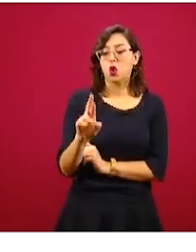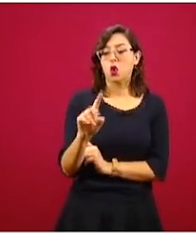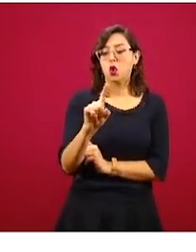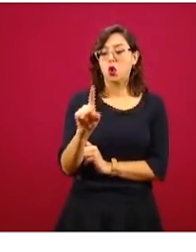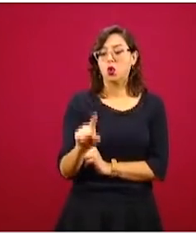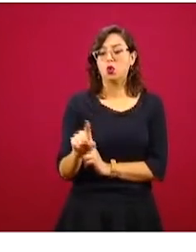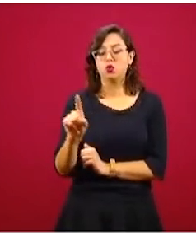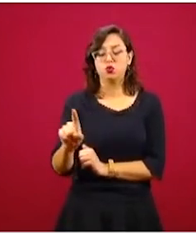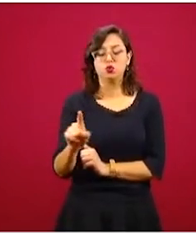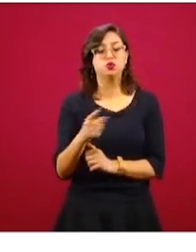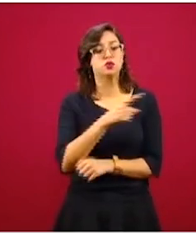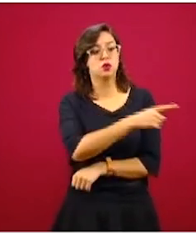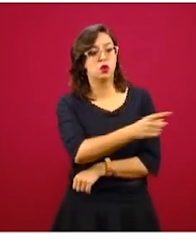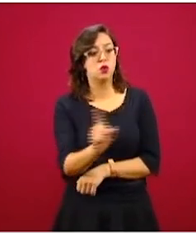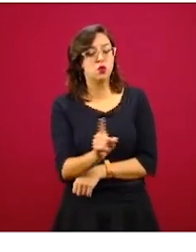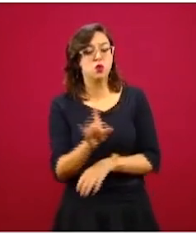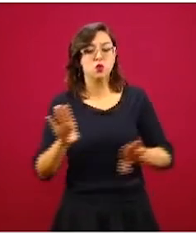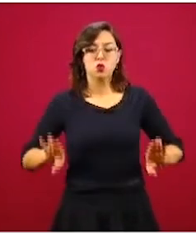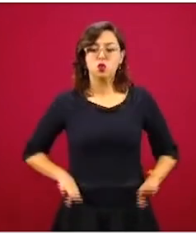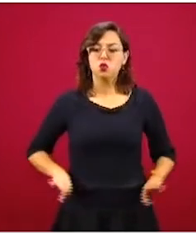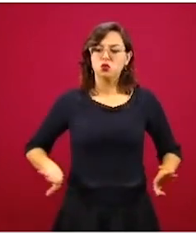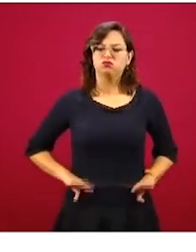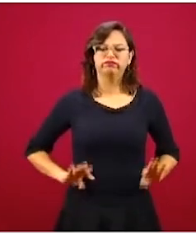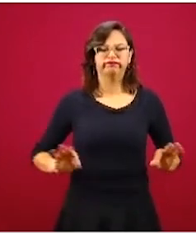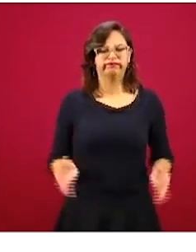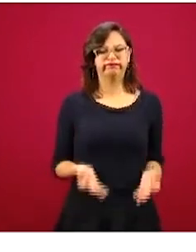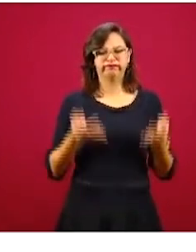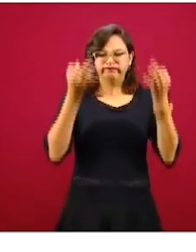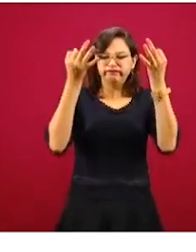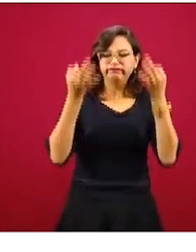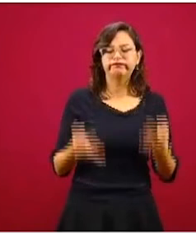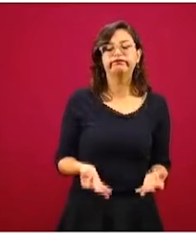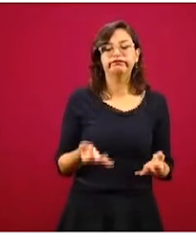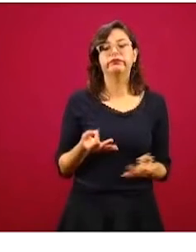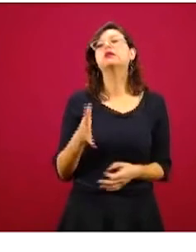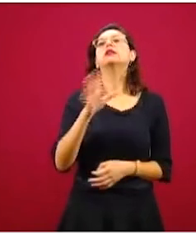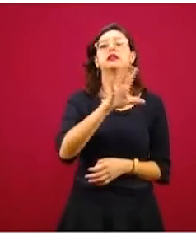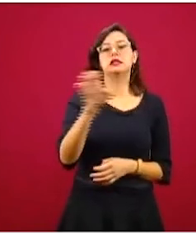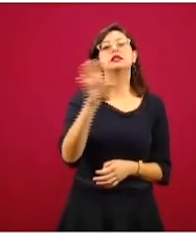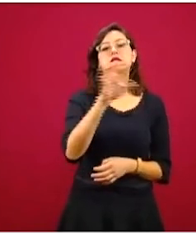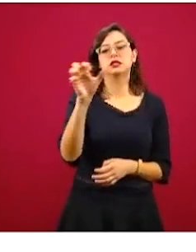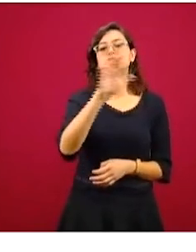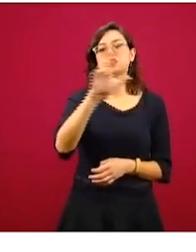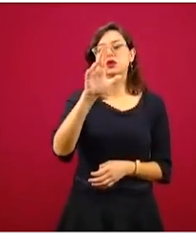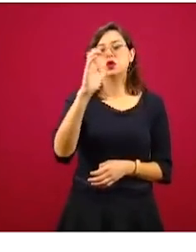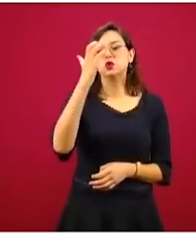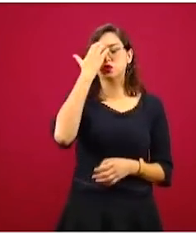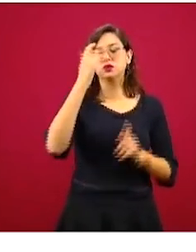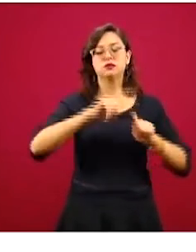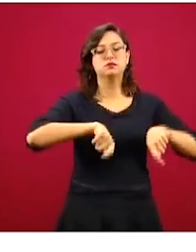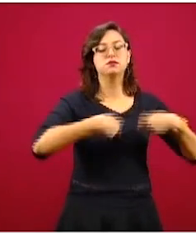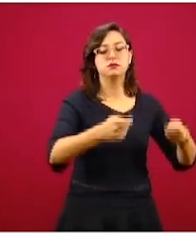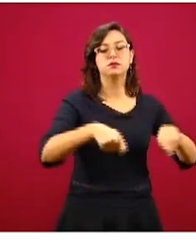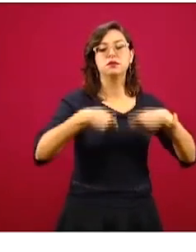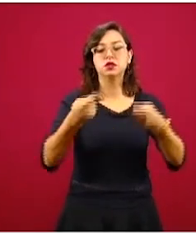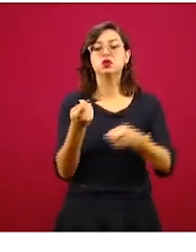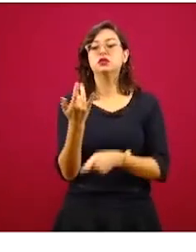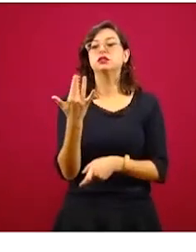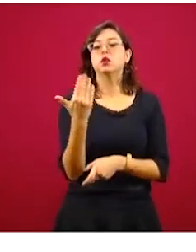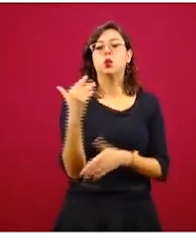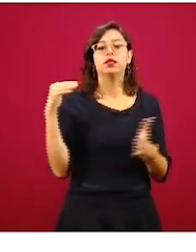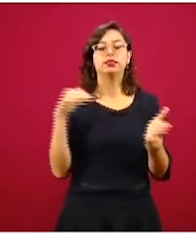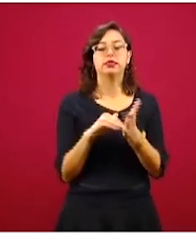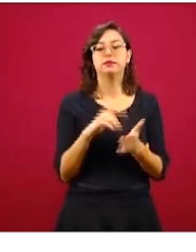serán 500 reconocimientos junto con el numerario de 50 mil pesos, un monto de